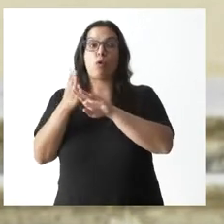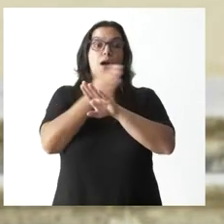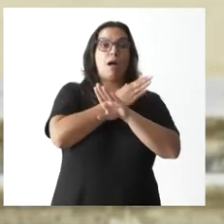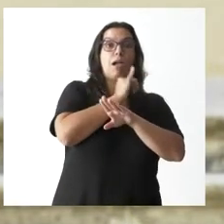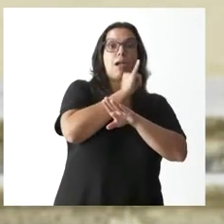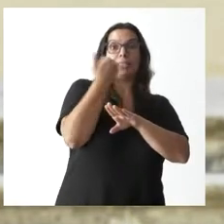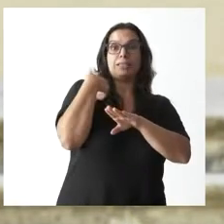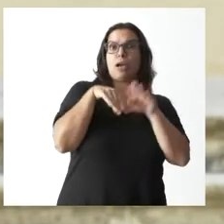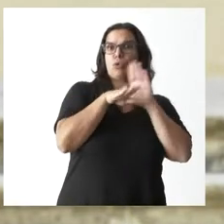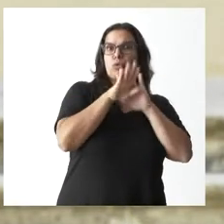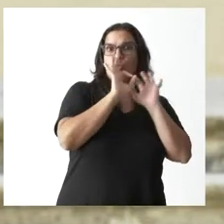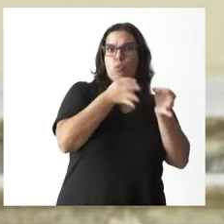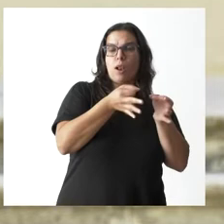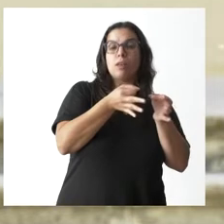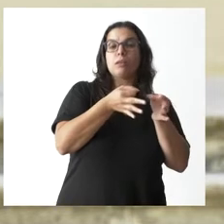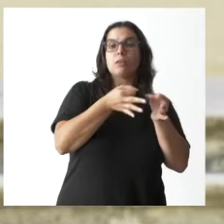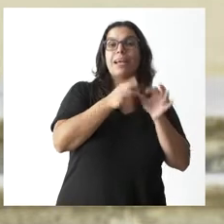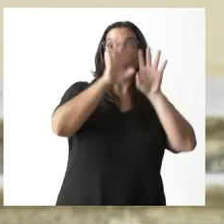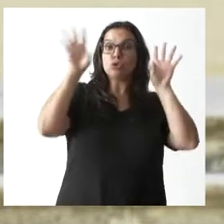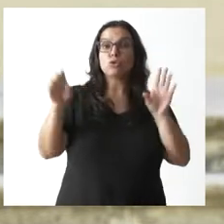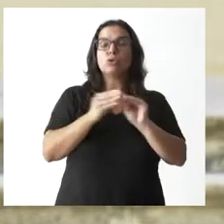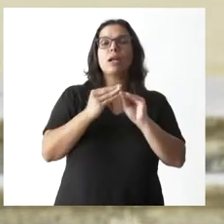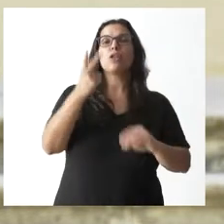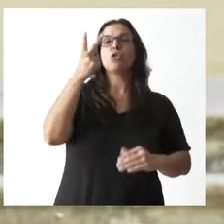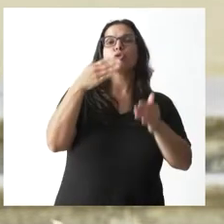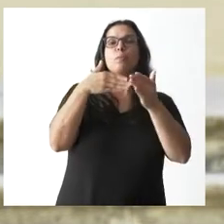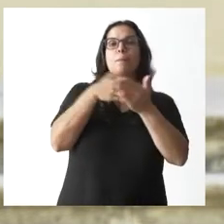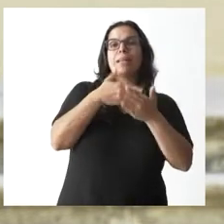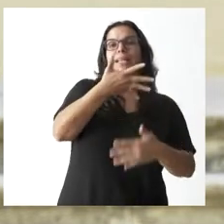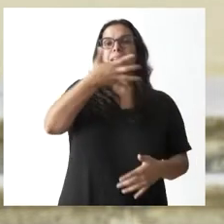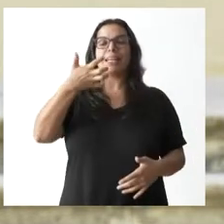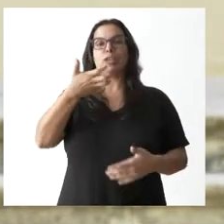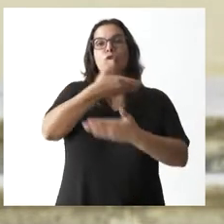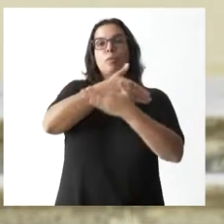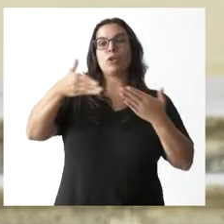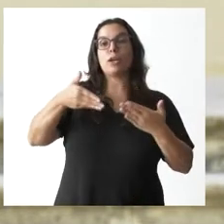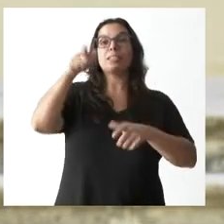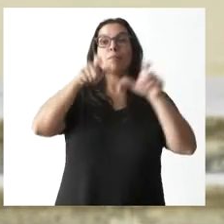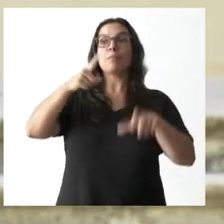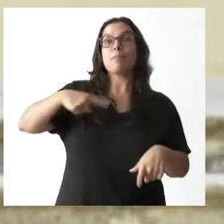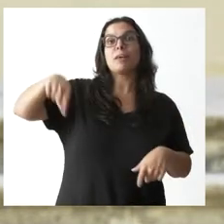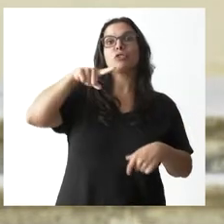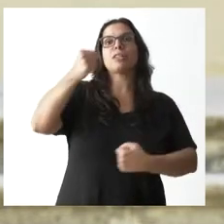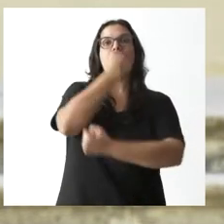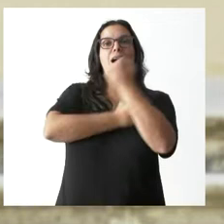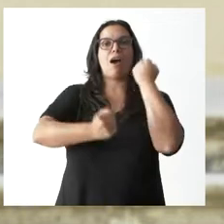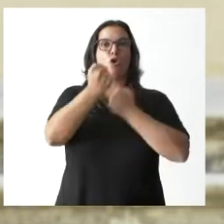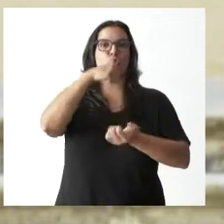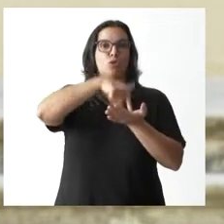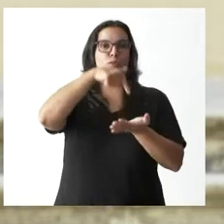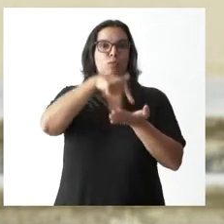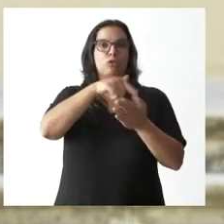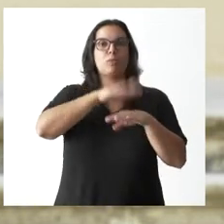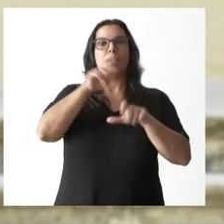vamos a mantener, serán 2.500 millones de ahorro fiscal para todas las personas de Castilla y León